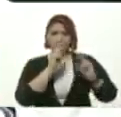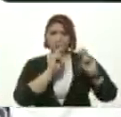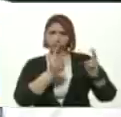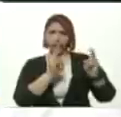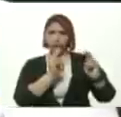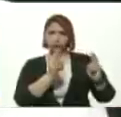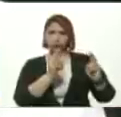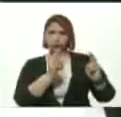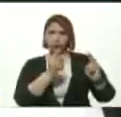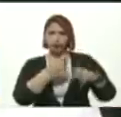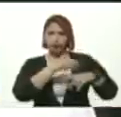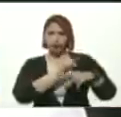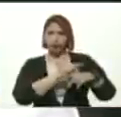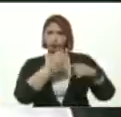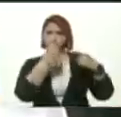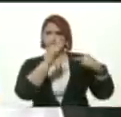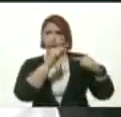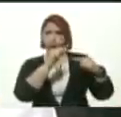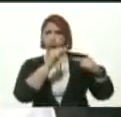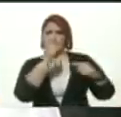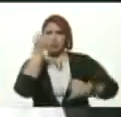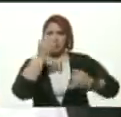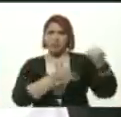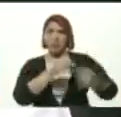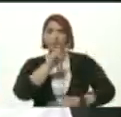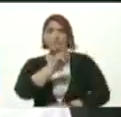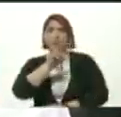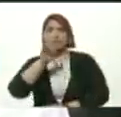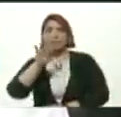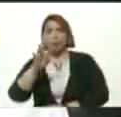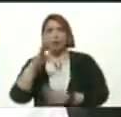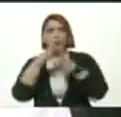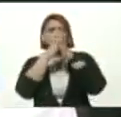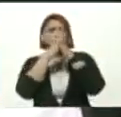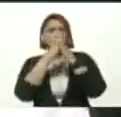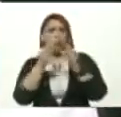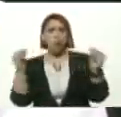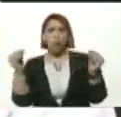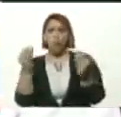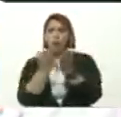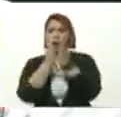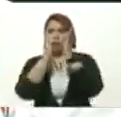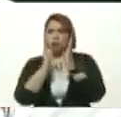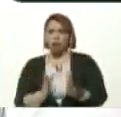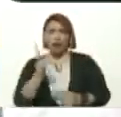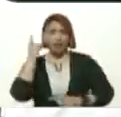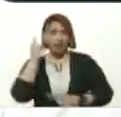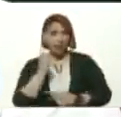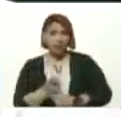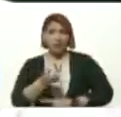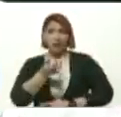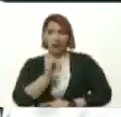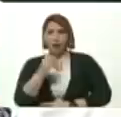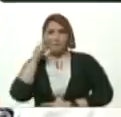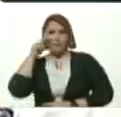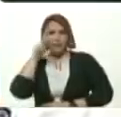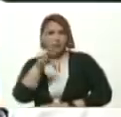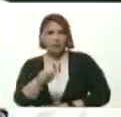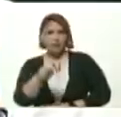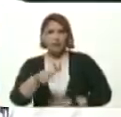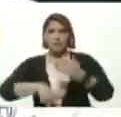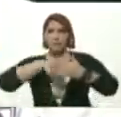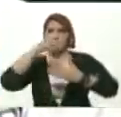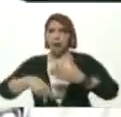módulo Culmina justamente El 24 En todas las escuelas Debe estar visible Un plan de